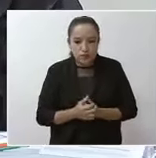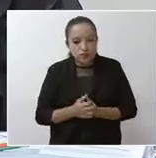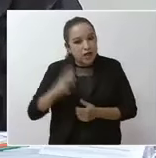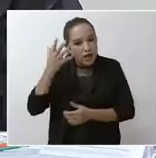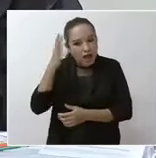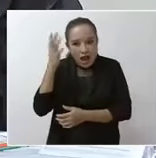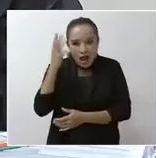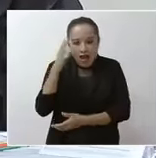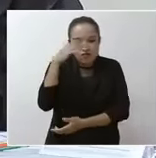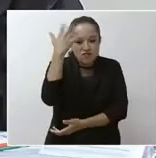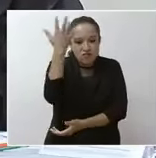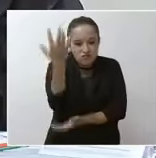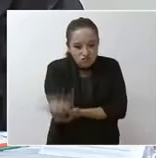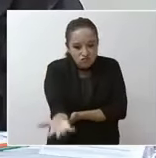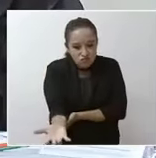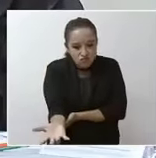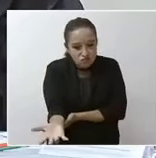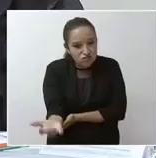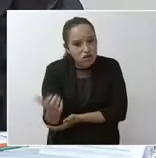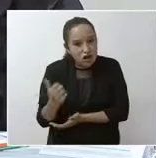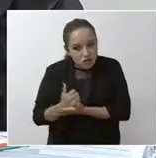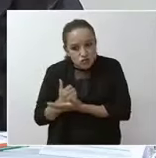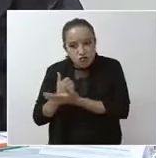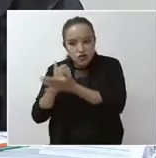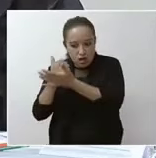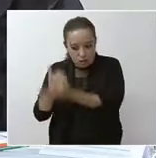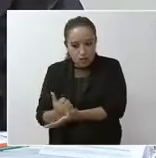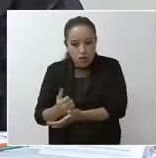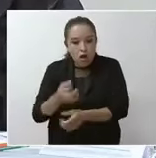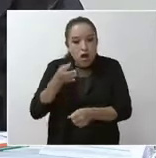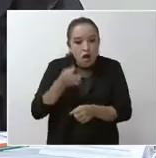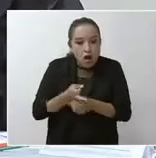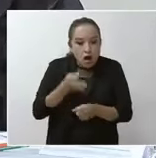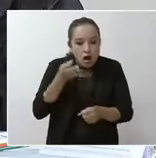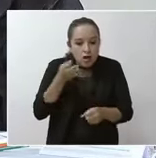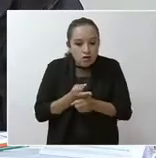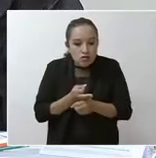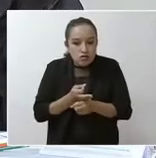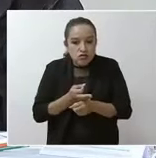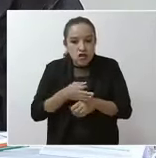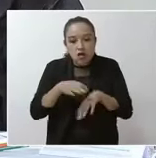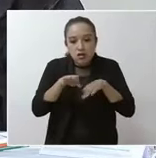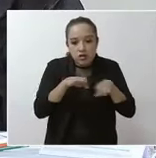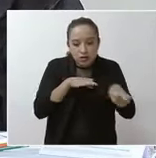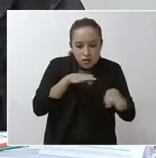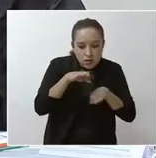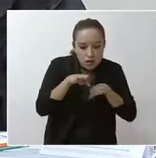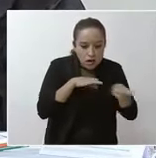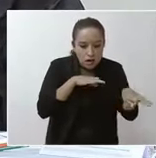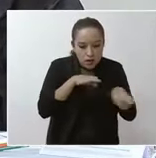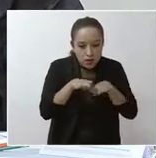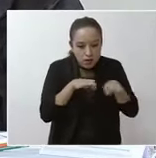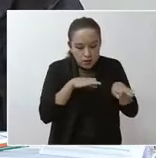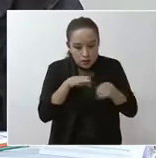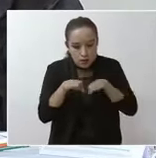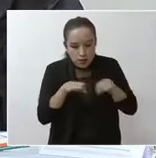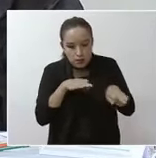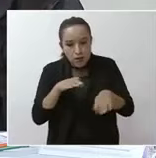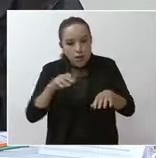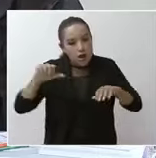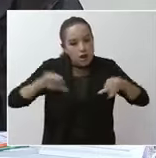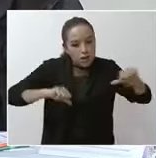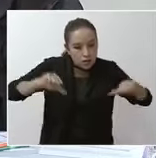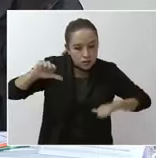árboles caídos. En estos momentos se trabaja en diversos tramos de la superficie de rodamiento, además de